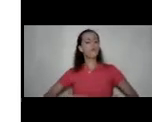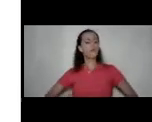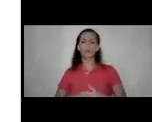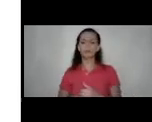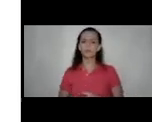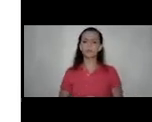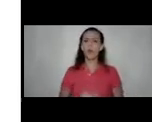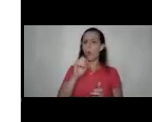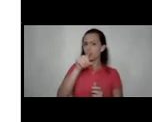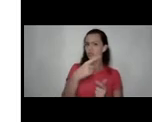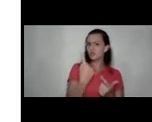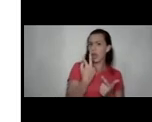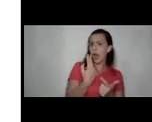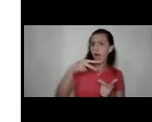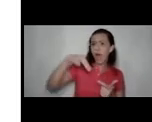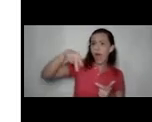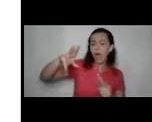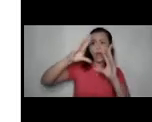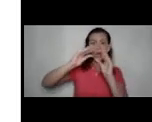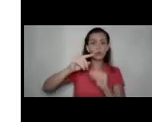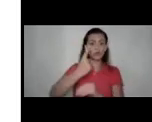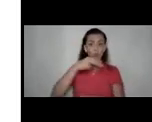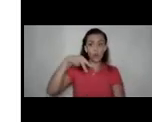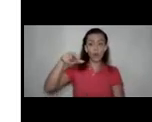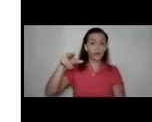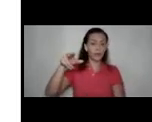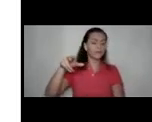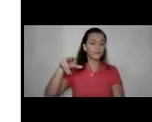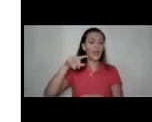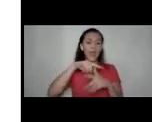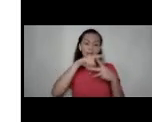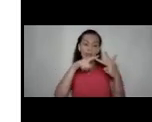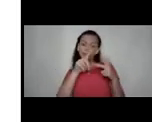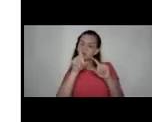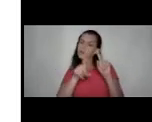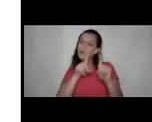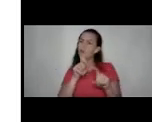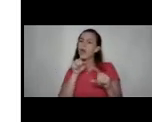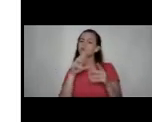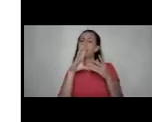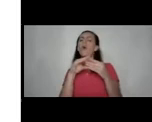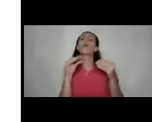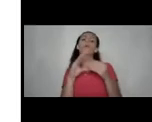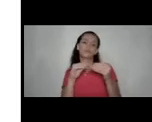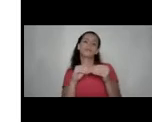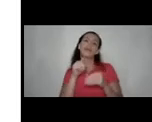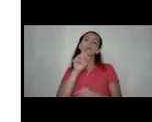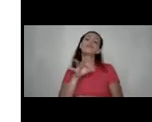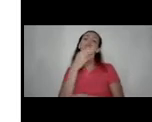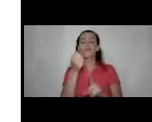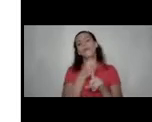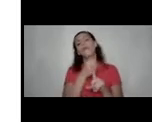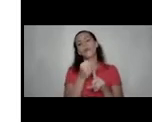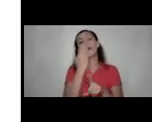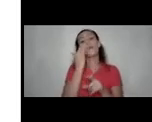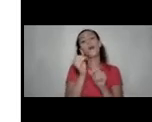usted andaba sola caminando a esa hora de la noche? Entonces ese tipo de preguntas, ese tipo de comentarios es una forma de violencia porque lo